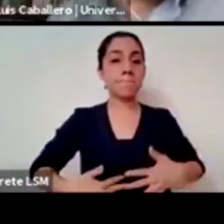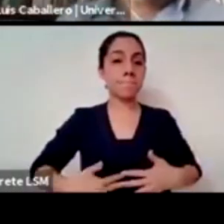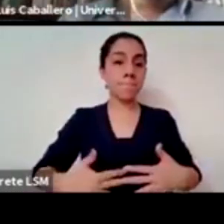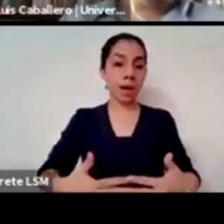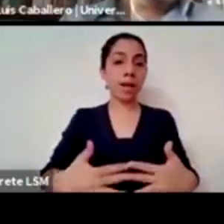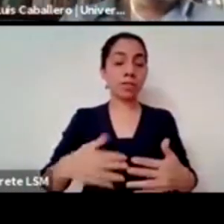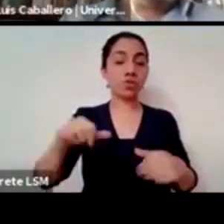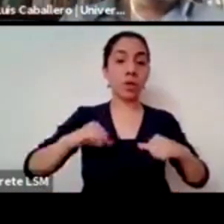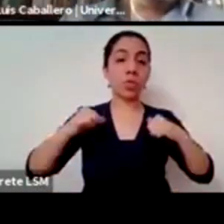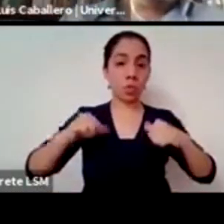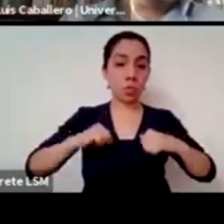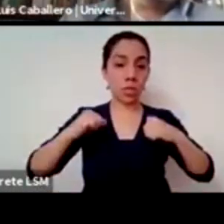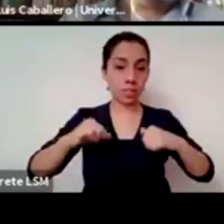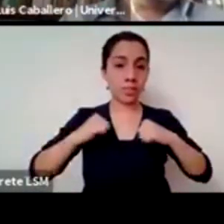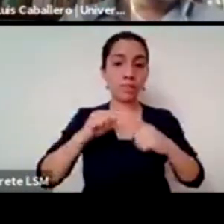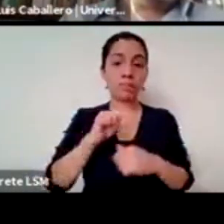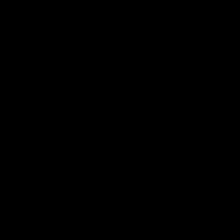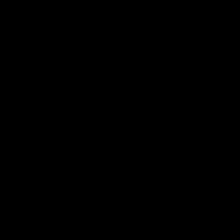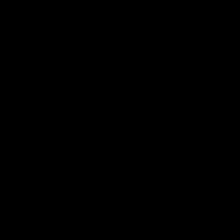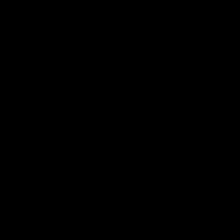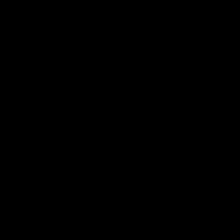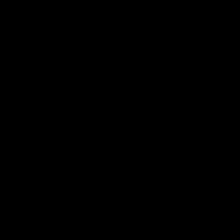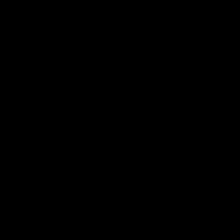México por favor la presentación